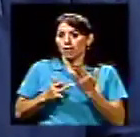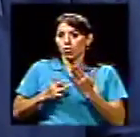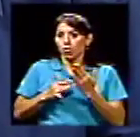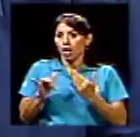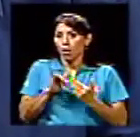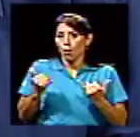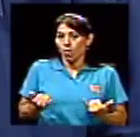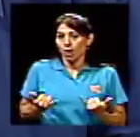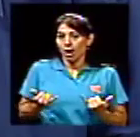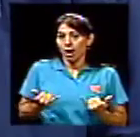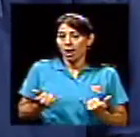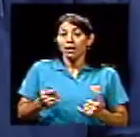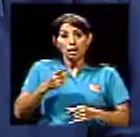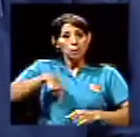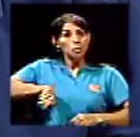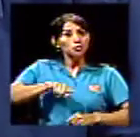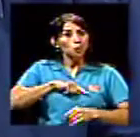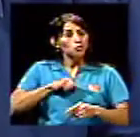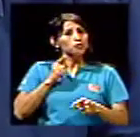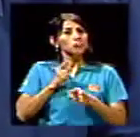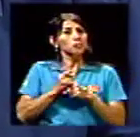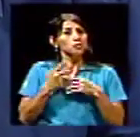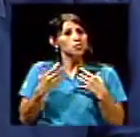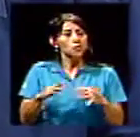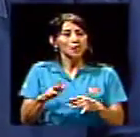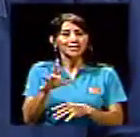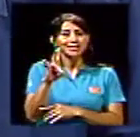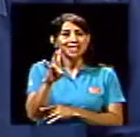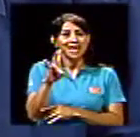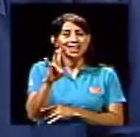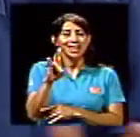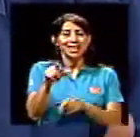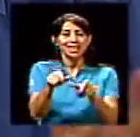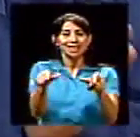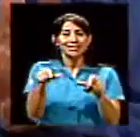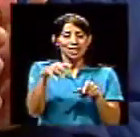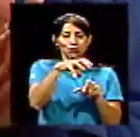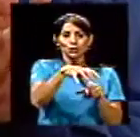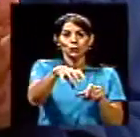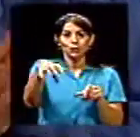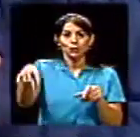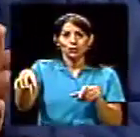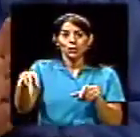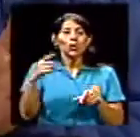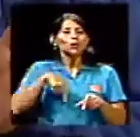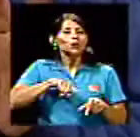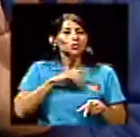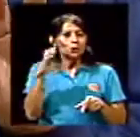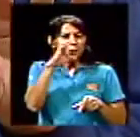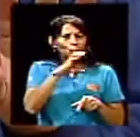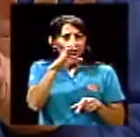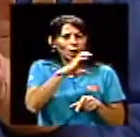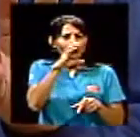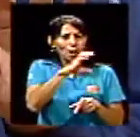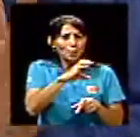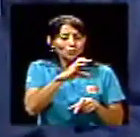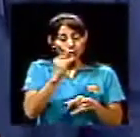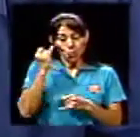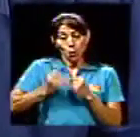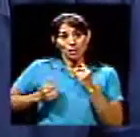la pegamos con siete distritos nada más. Buscamos los distritos que en las últimas elecciones habían sido muy similares, la votación